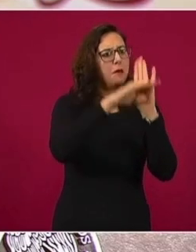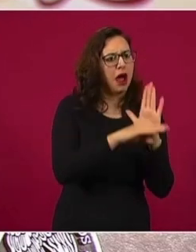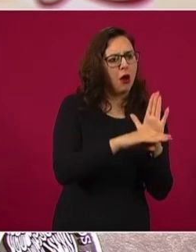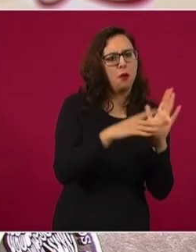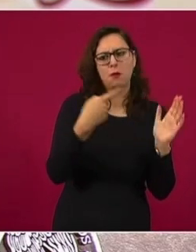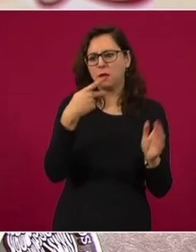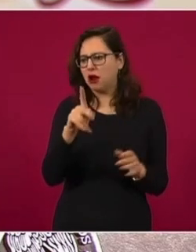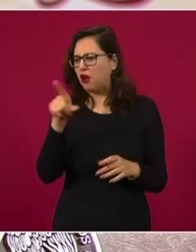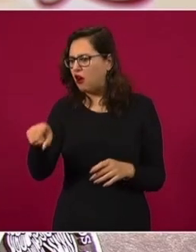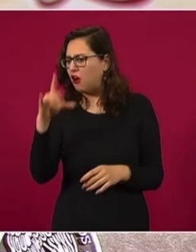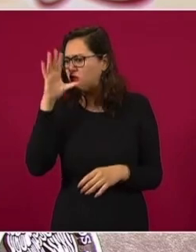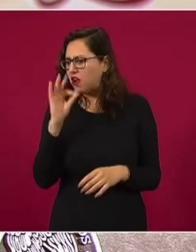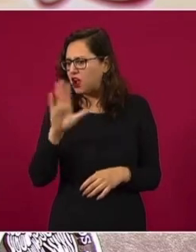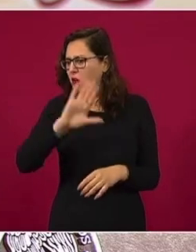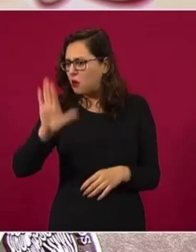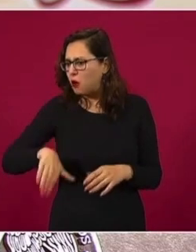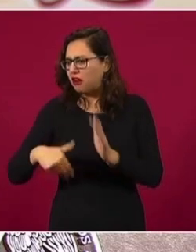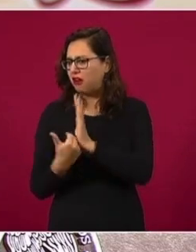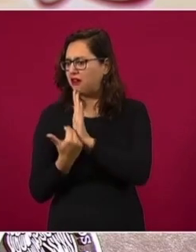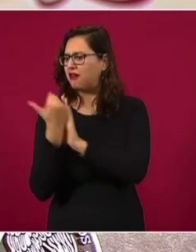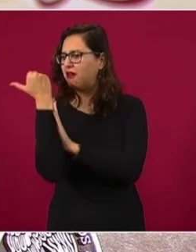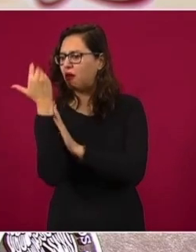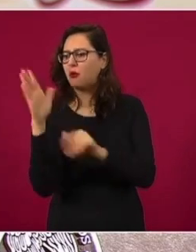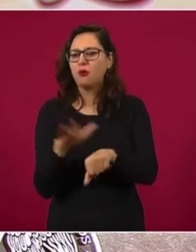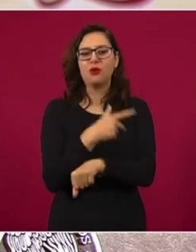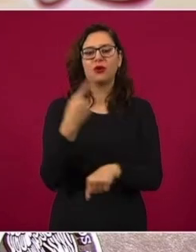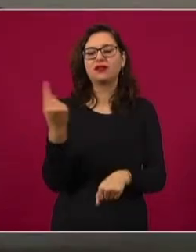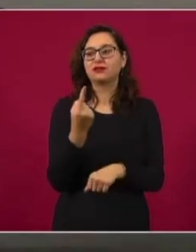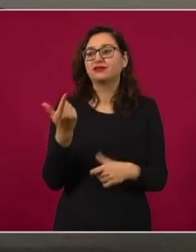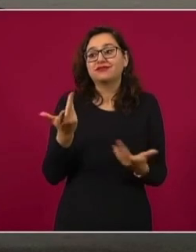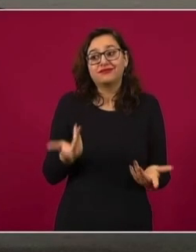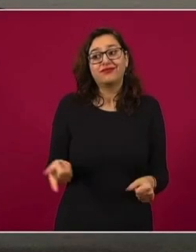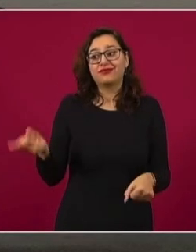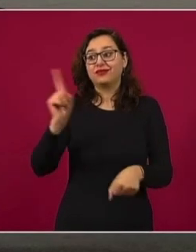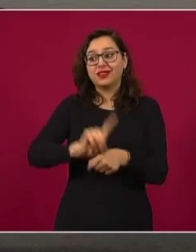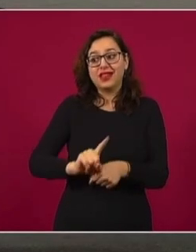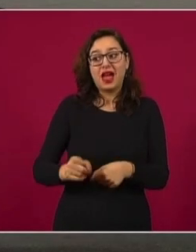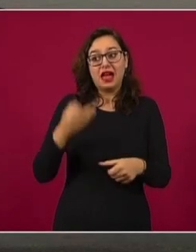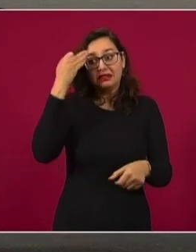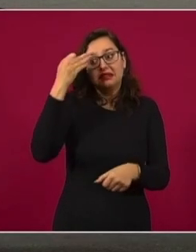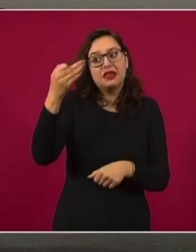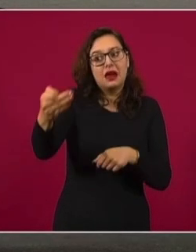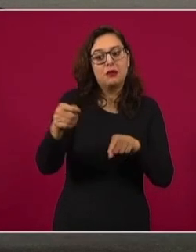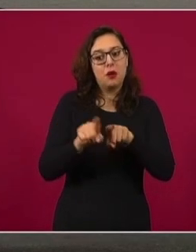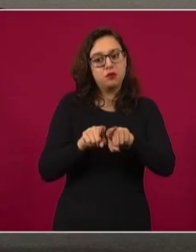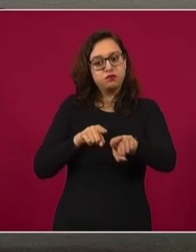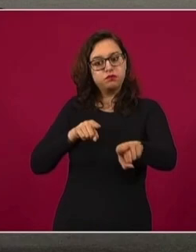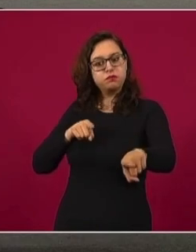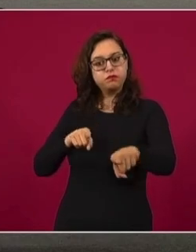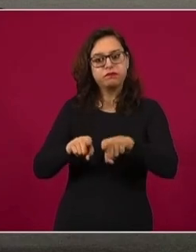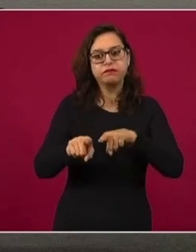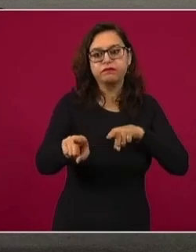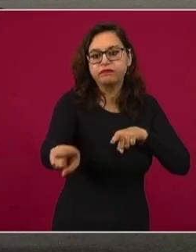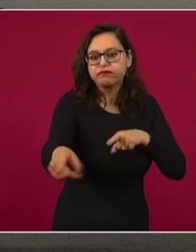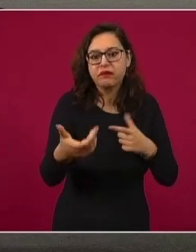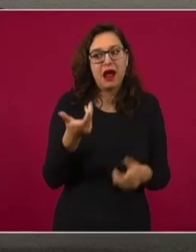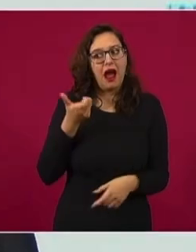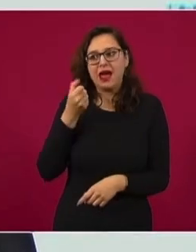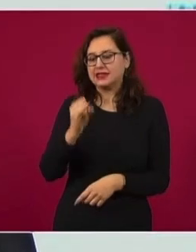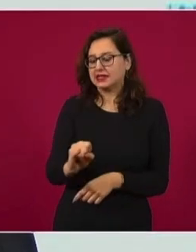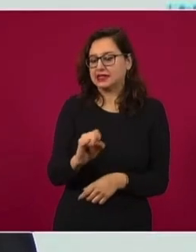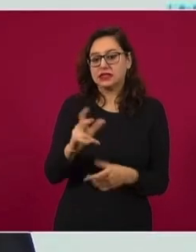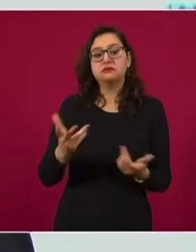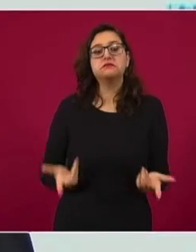apreciaba todavía un incremento en la mortalidad. Es por este desfase que ocurre, pero esperamos ver que en esta semana